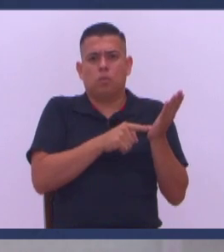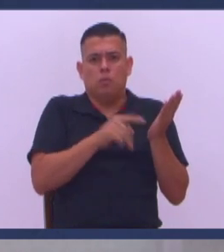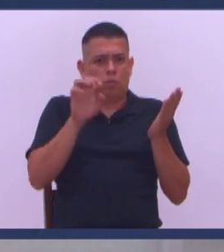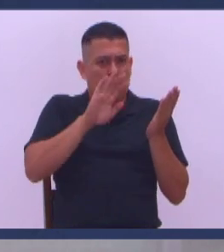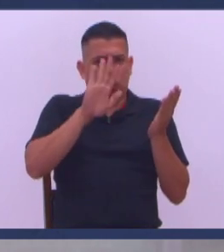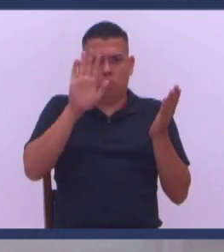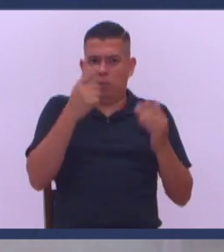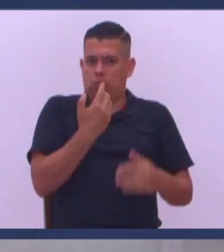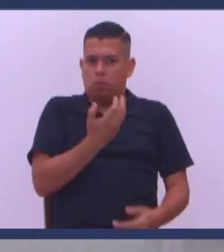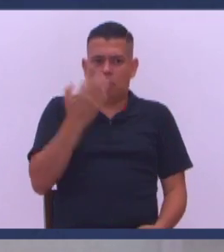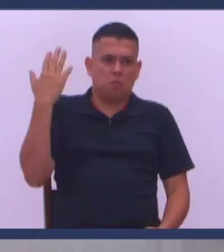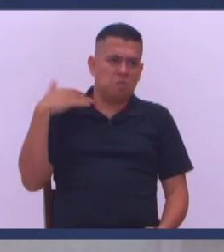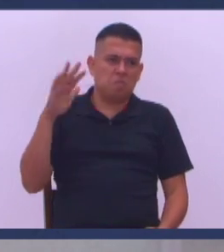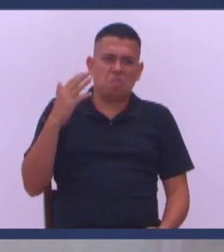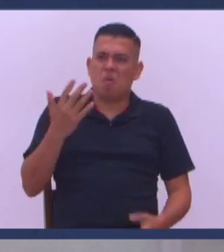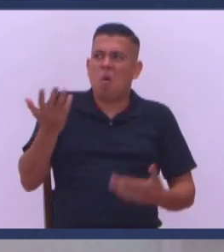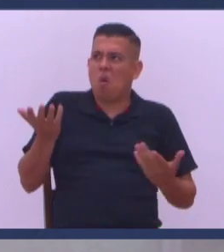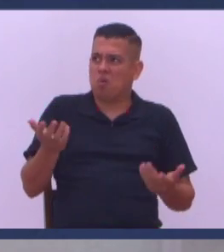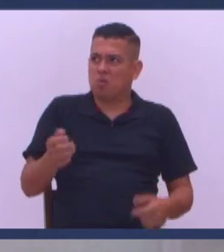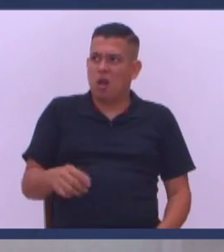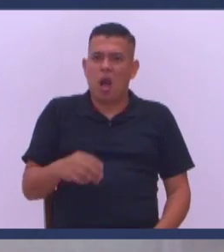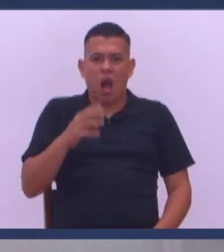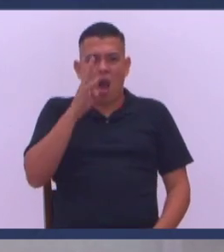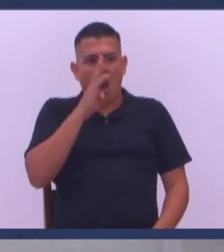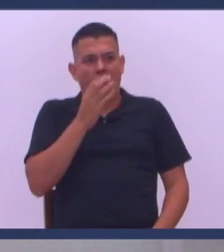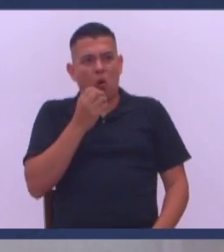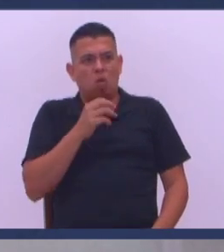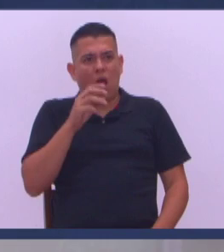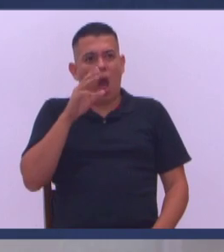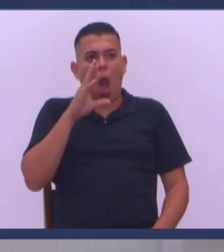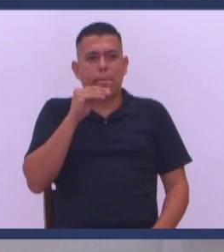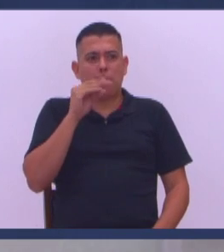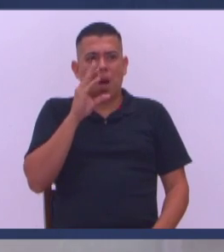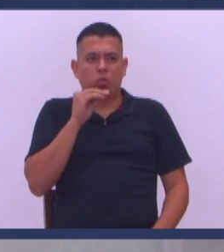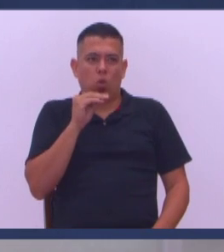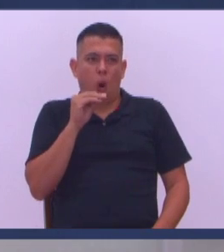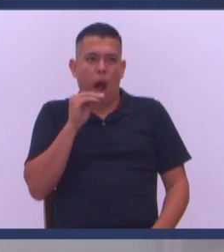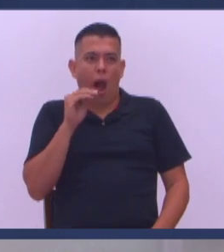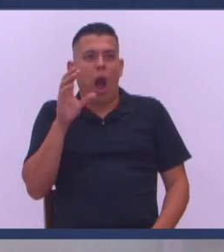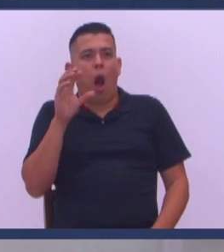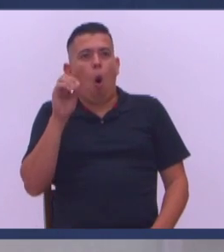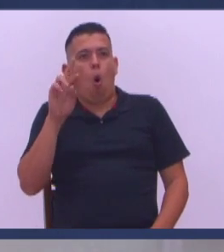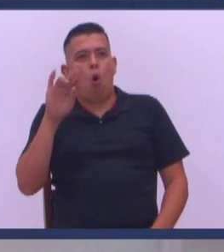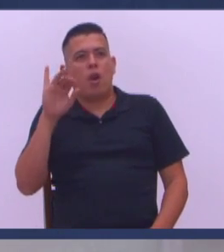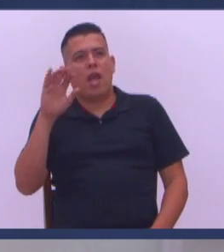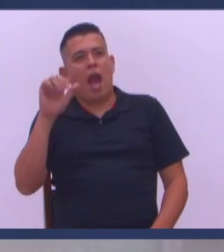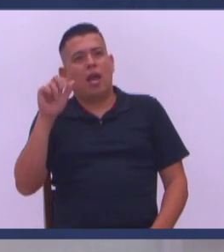Claro Estamos acostumbrados Que decimos ¿Qué hay? Ay hoy de almuerzo Hay pato a la orange Amén